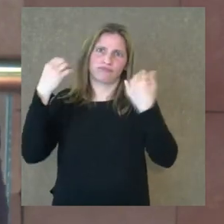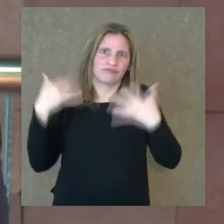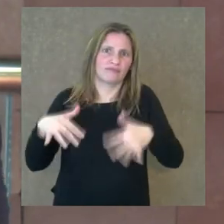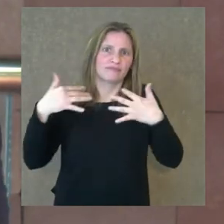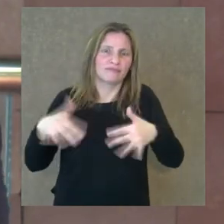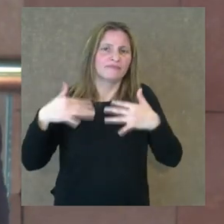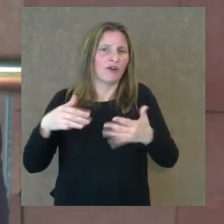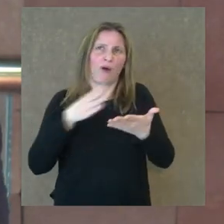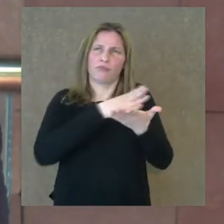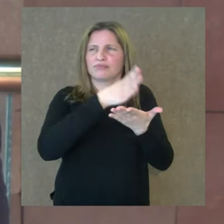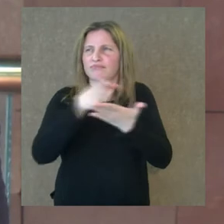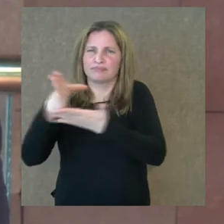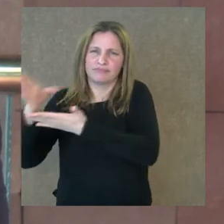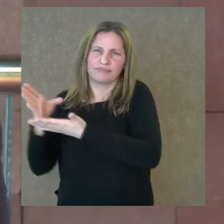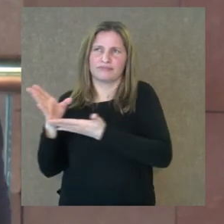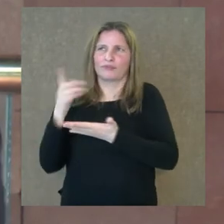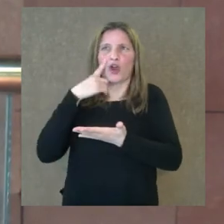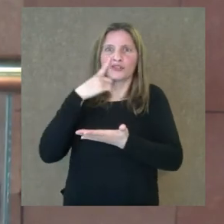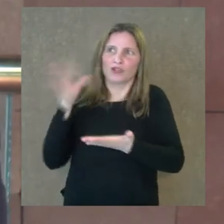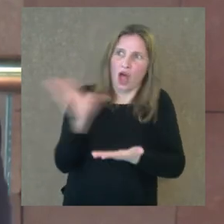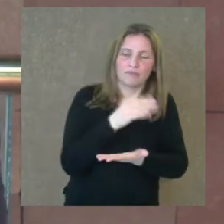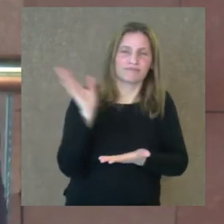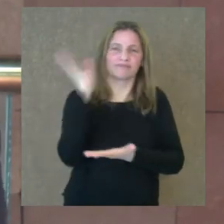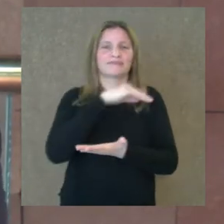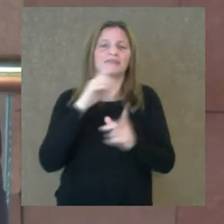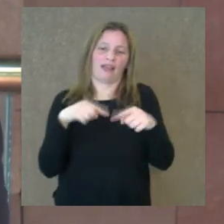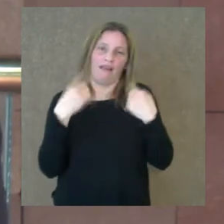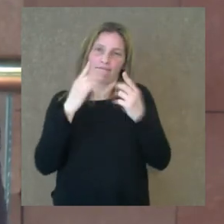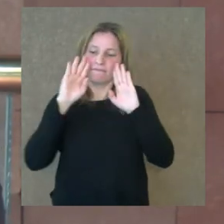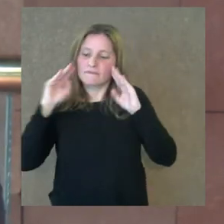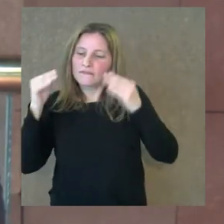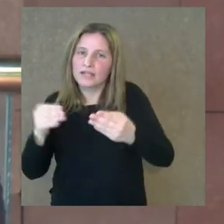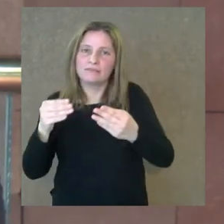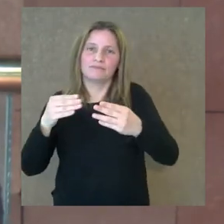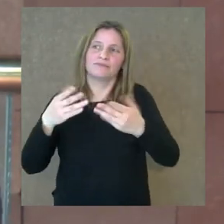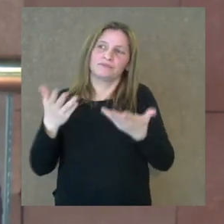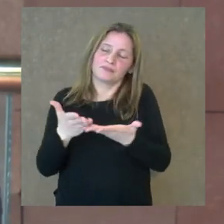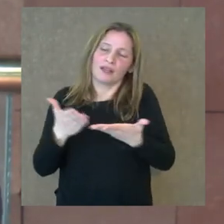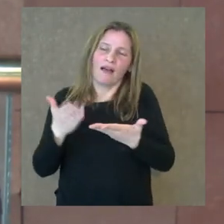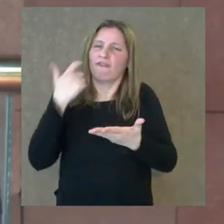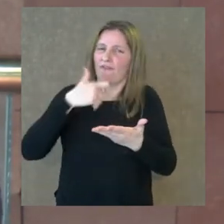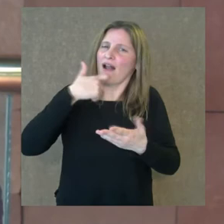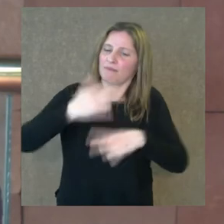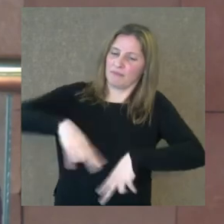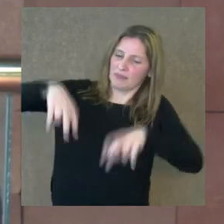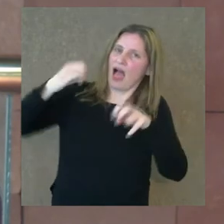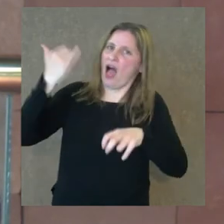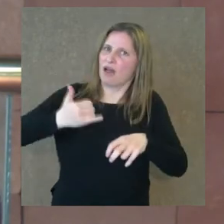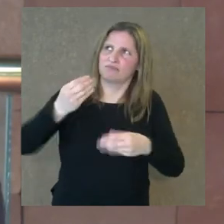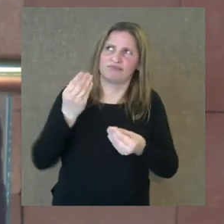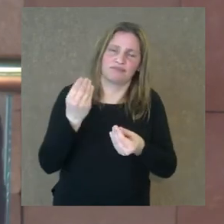es un mundo casi insondiable que los que nos hemos abordado y abocado al estudio todavía nos queda mucho, ¿no?